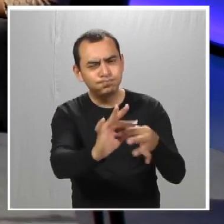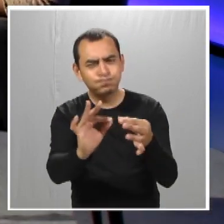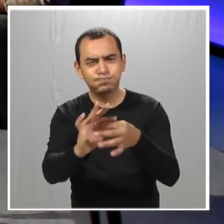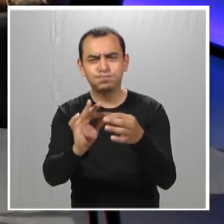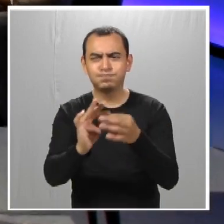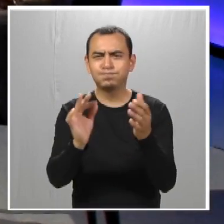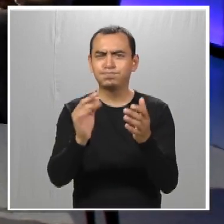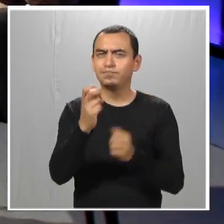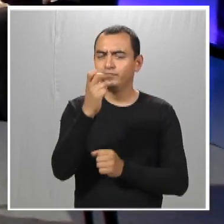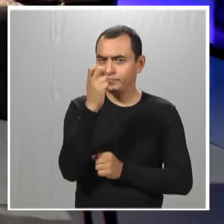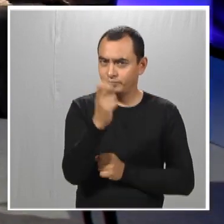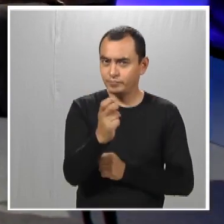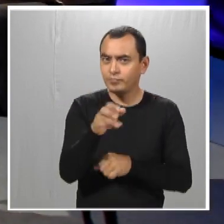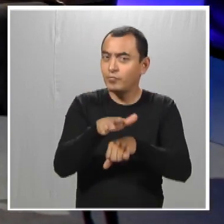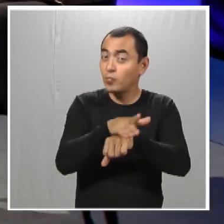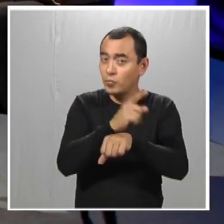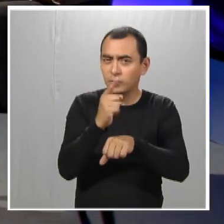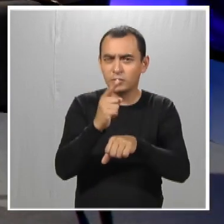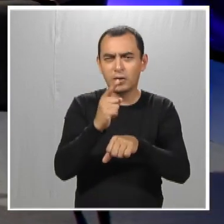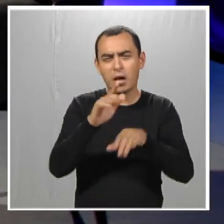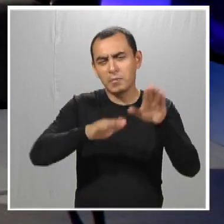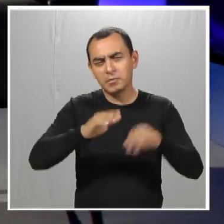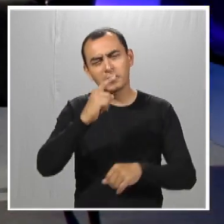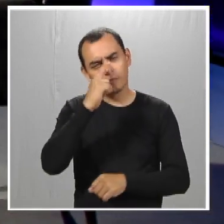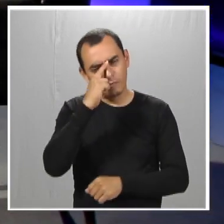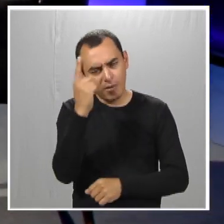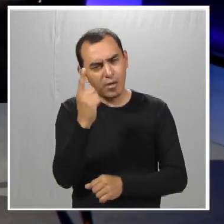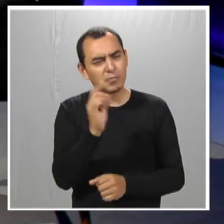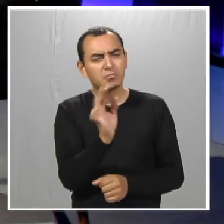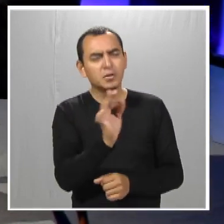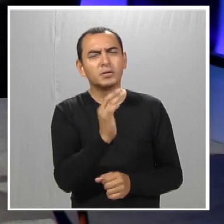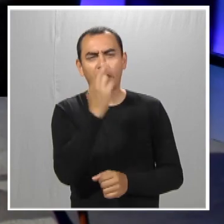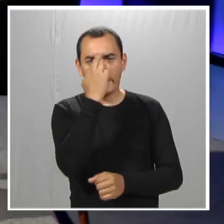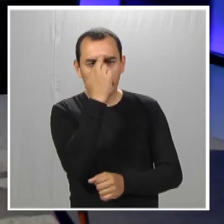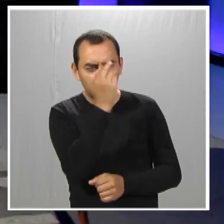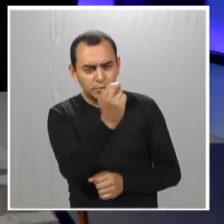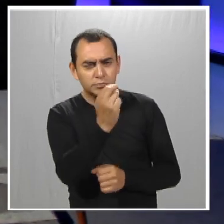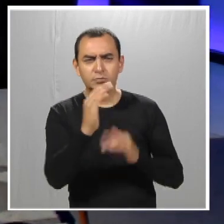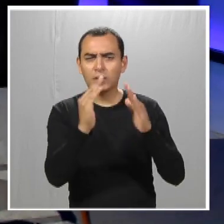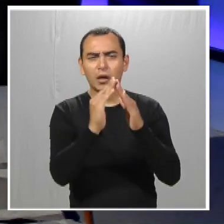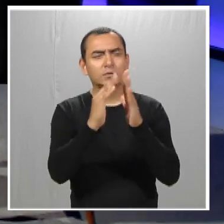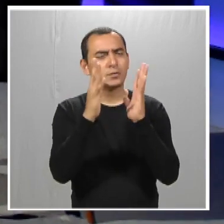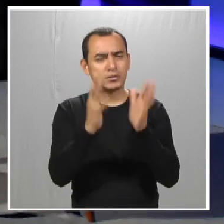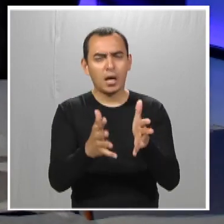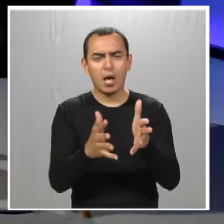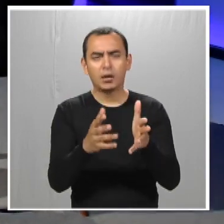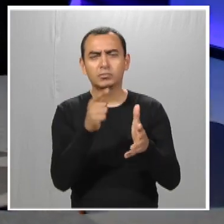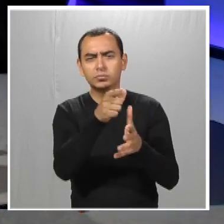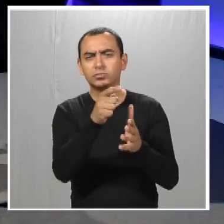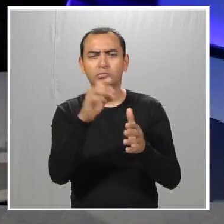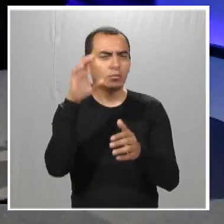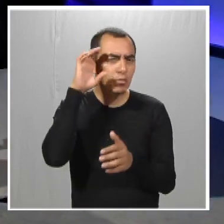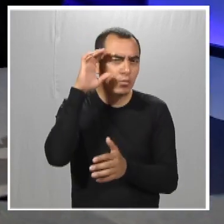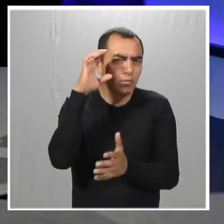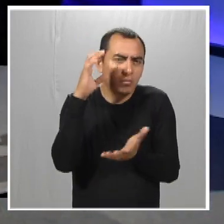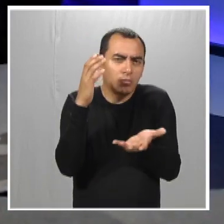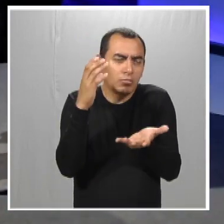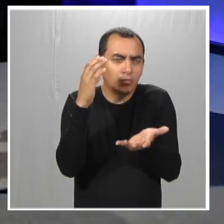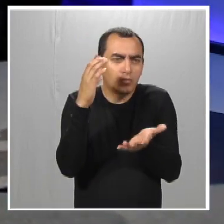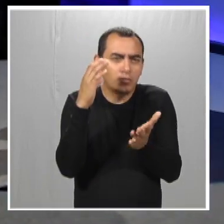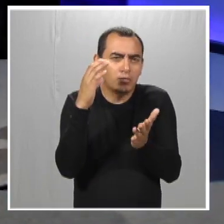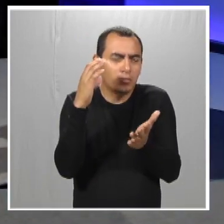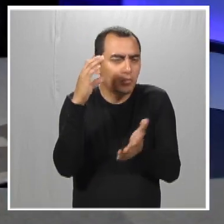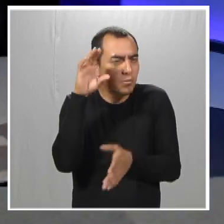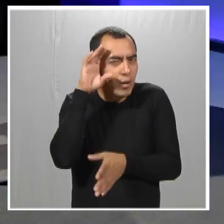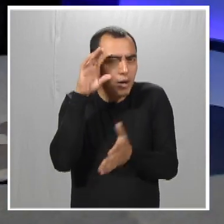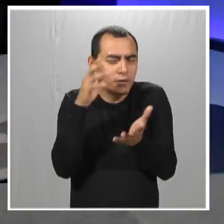mencionar y que nos hagamos parte de, porque es muy fácil decirlo, tienes toda la razón, ya están en casa, ya terminaron, ya ahí están, en su recámara,